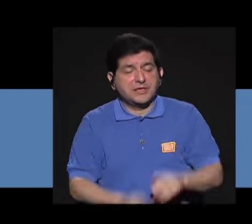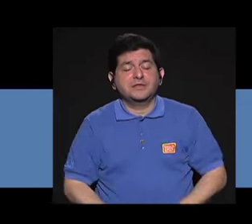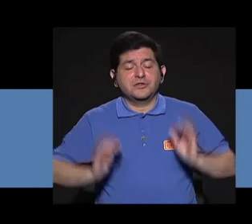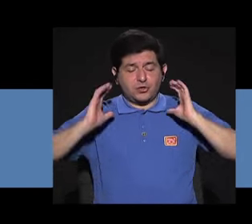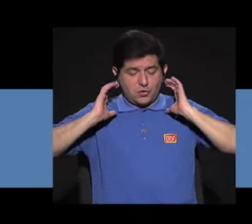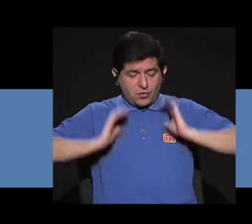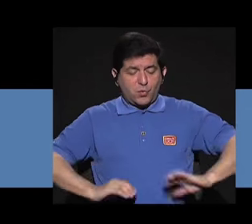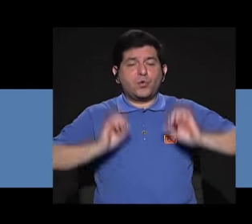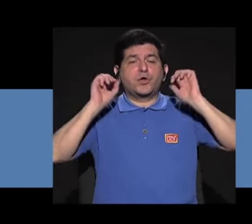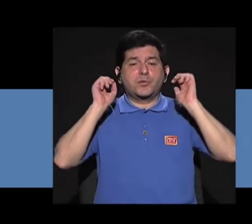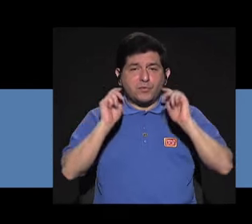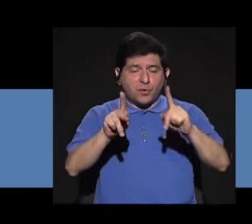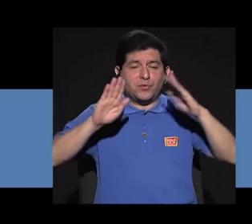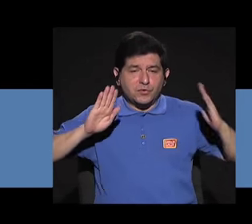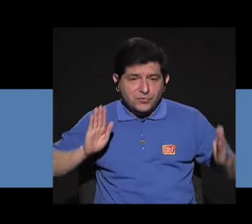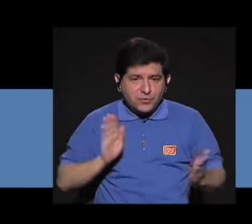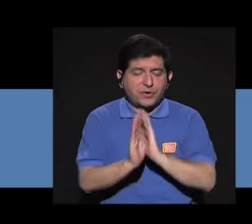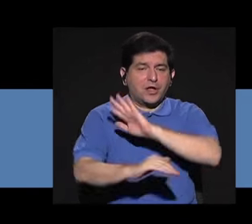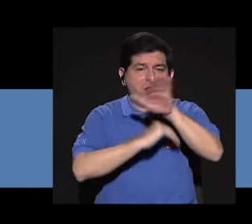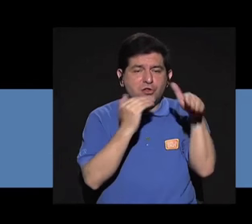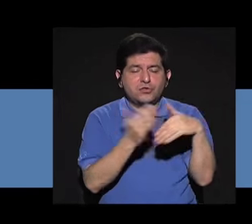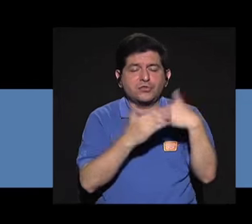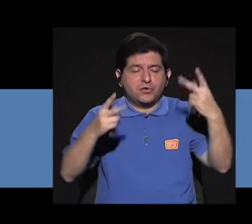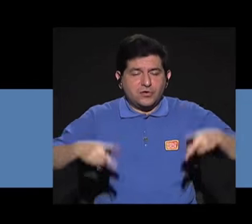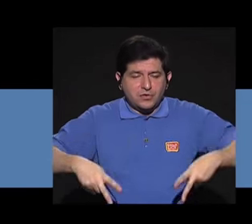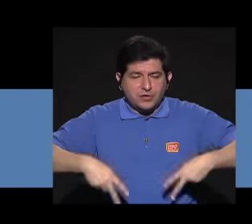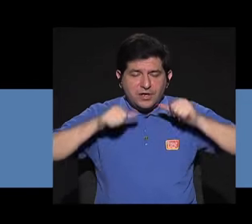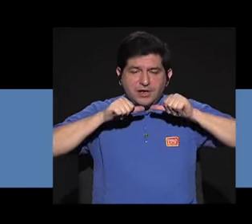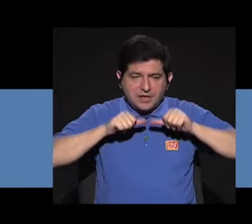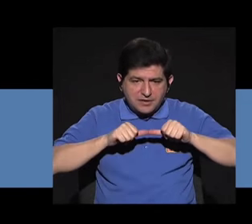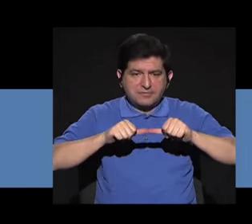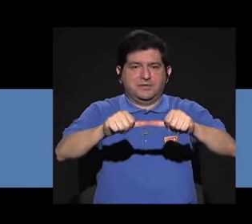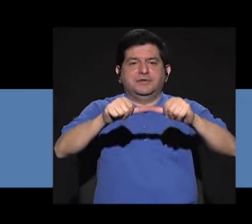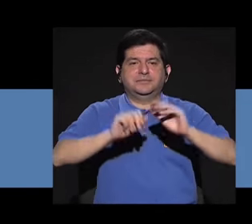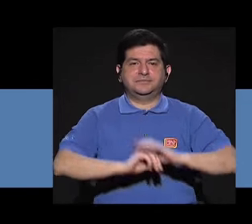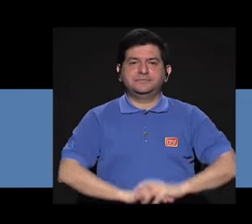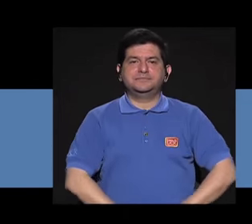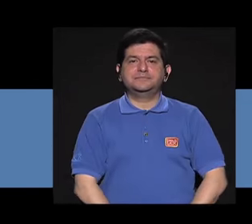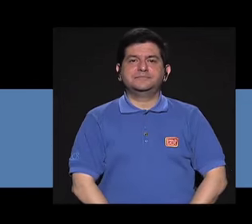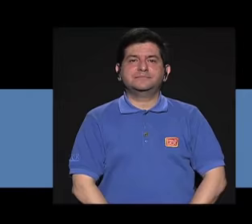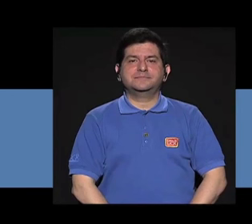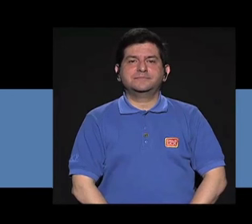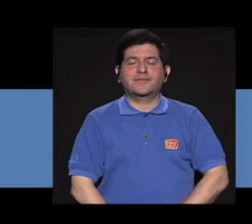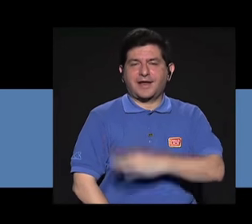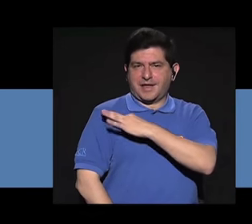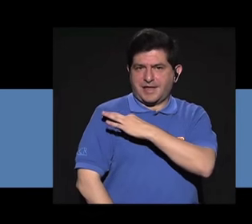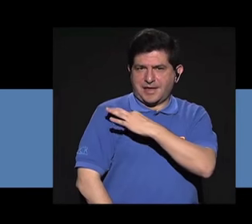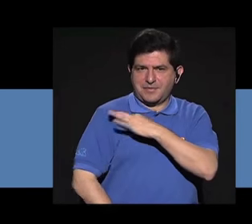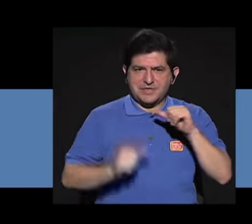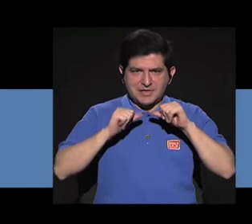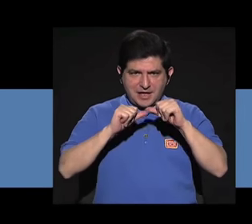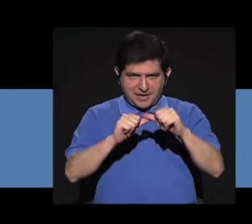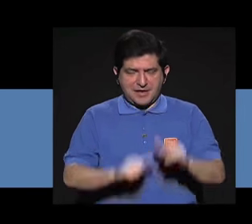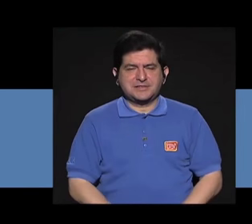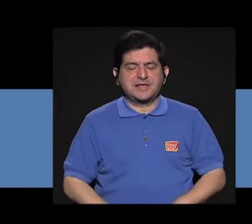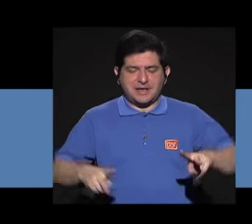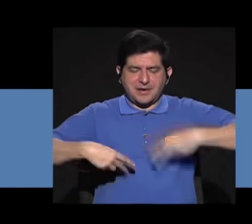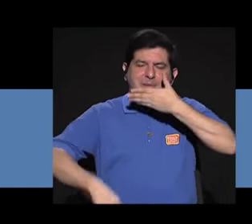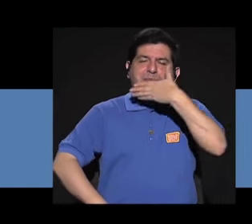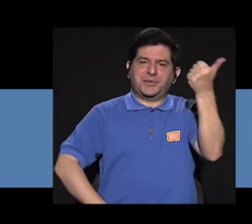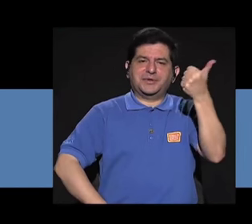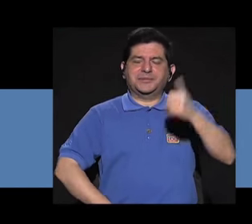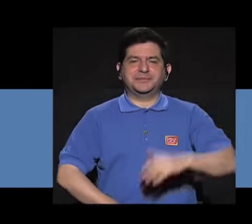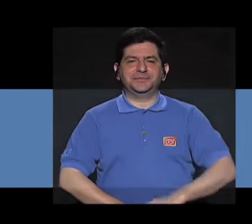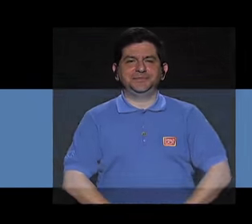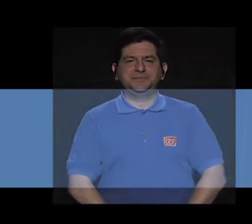va a ser el cuerpo que le permita hacerle frente al resto de años que le toquen por vivir. Los invitamos a seguir con más